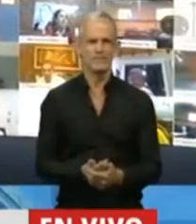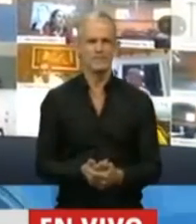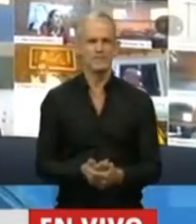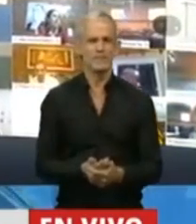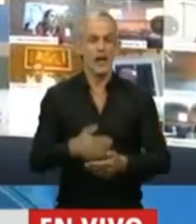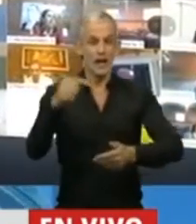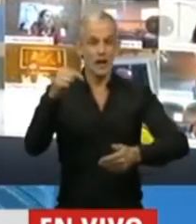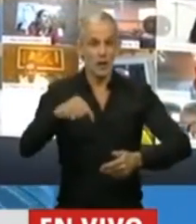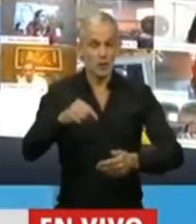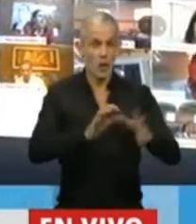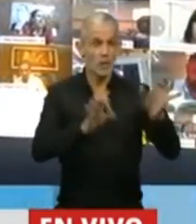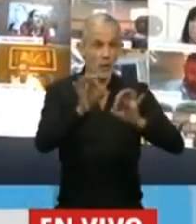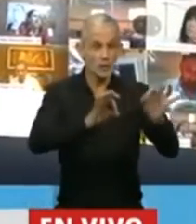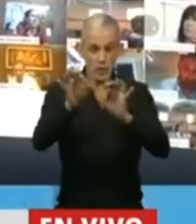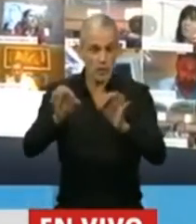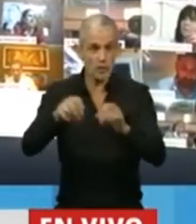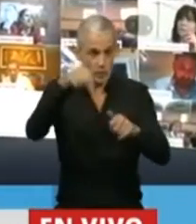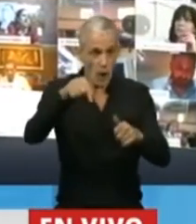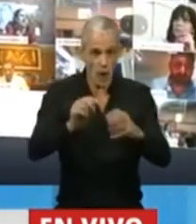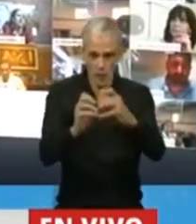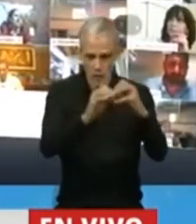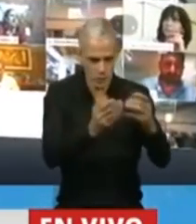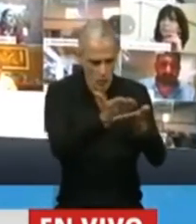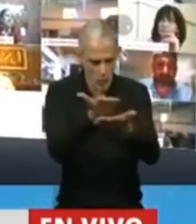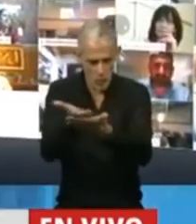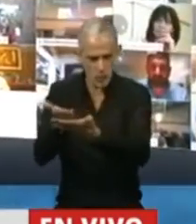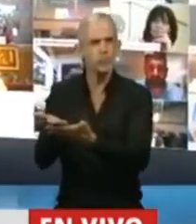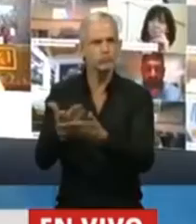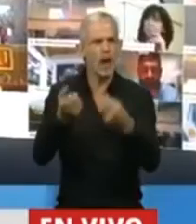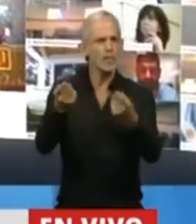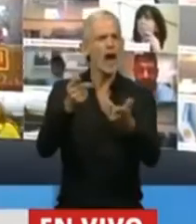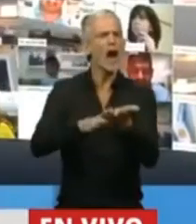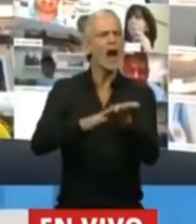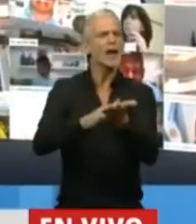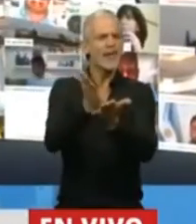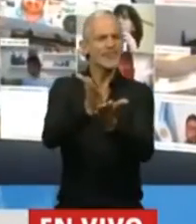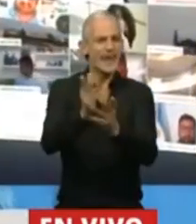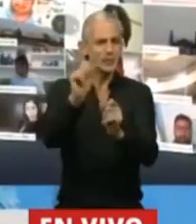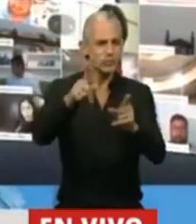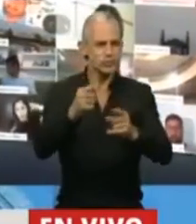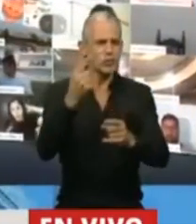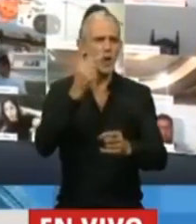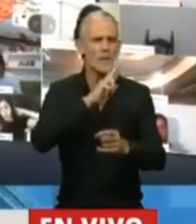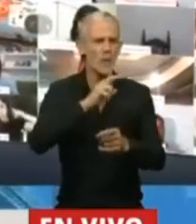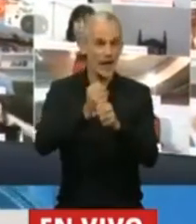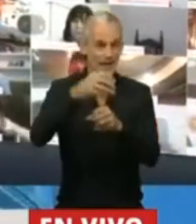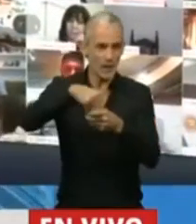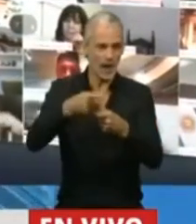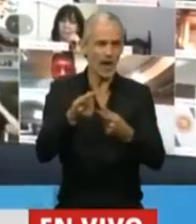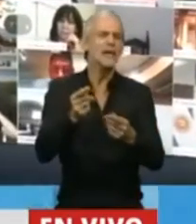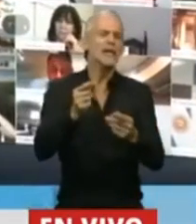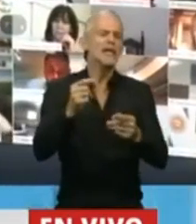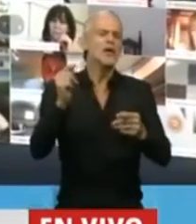Todos los proyectos que tratamos hoy buscan garantizar derechos de trabajadores y trabajadoras y por eso, aunque sean parciales, son